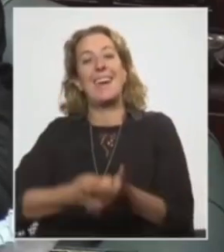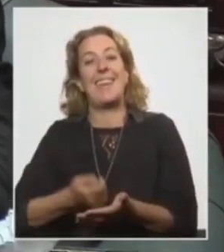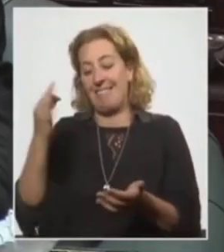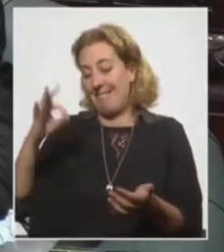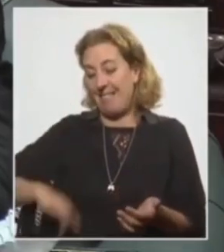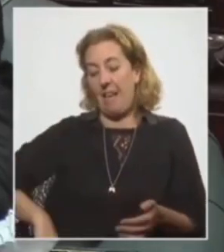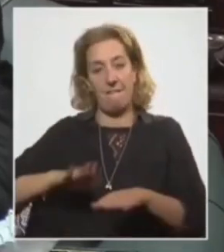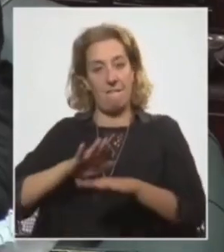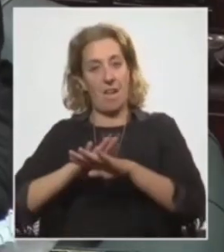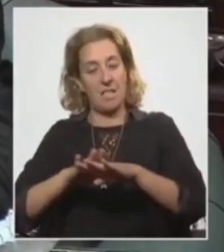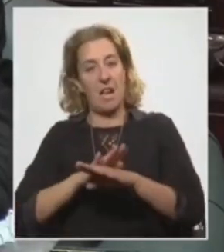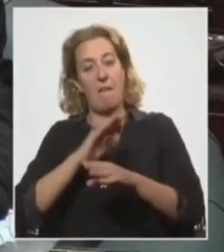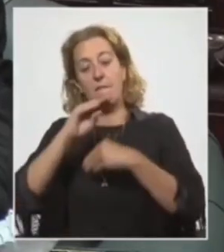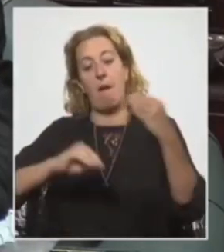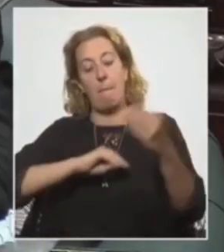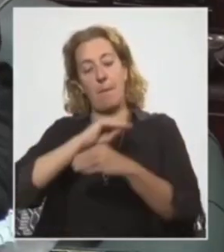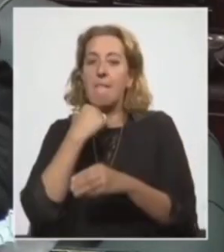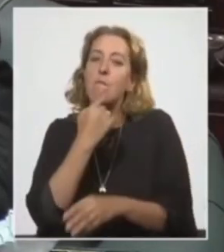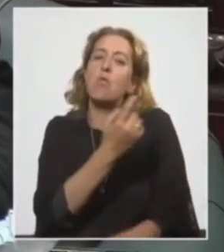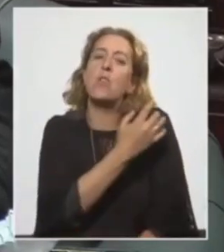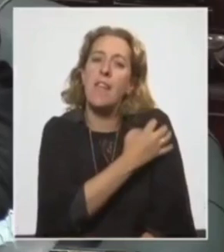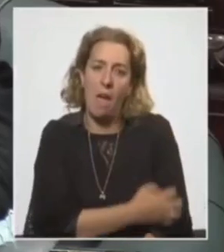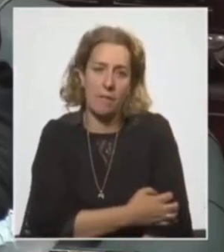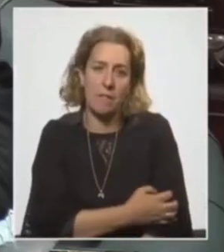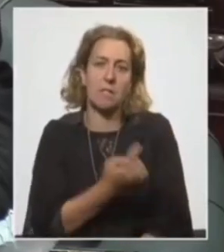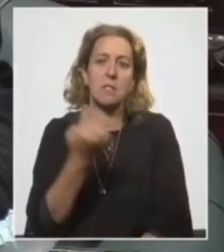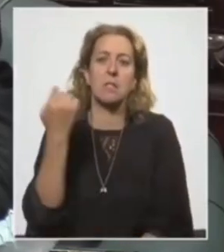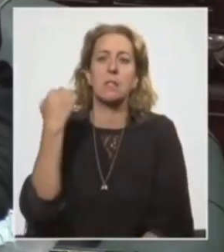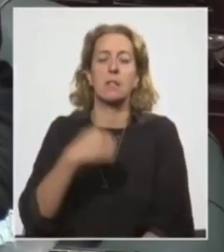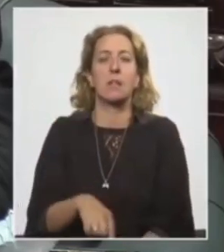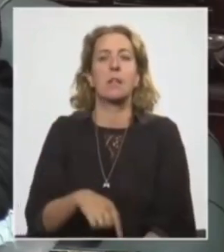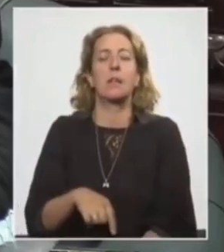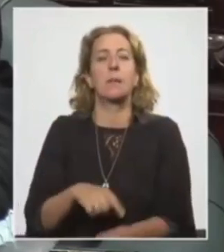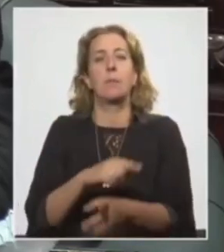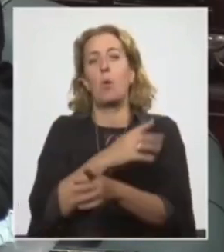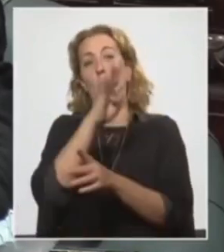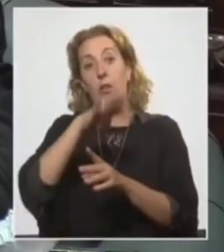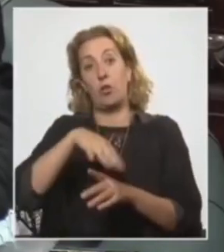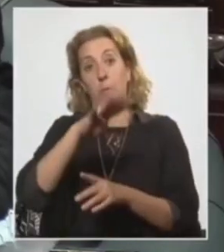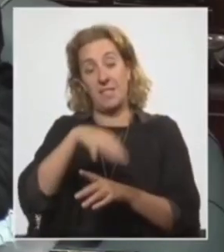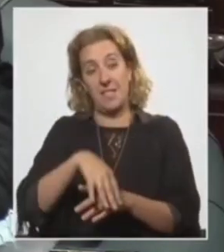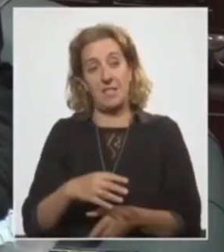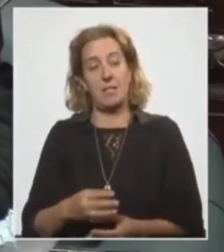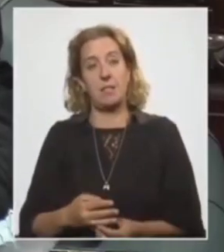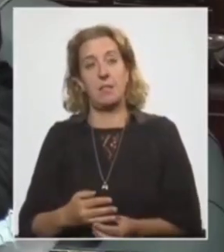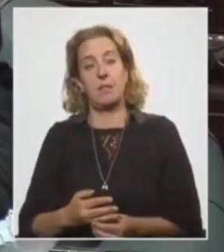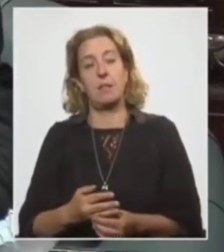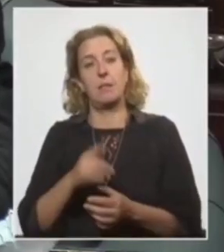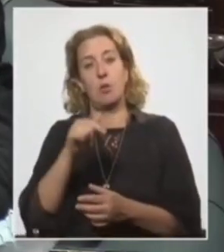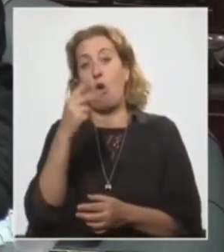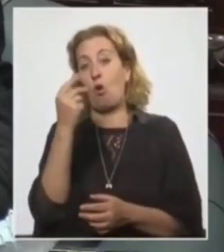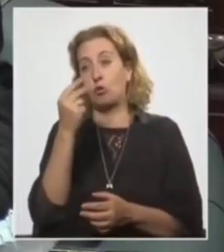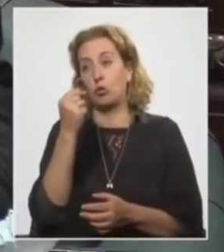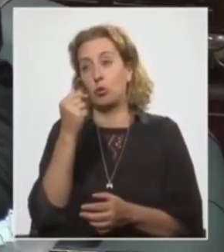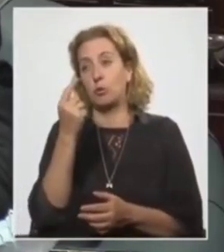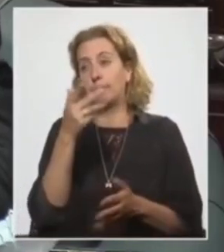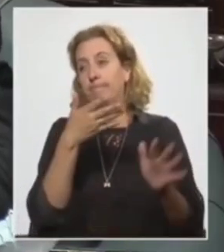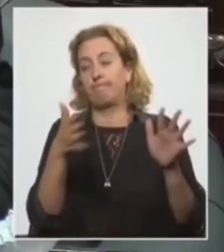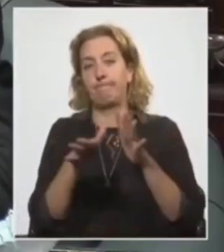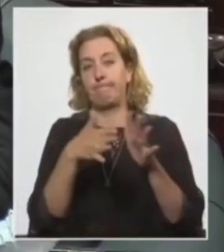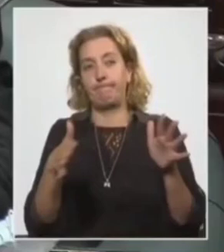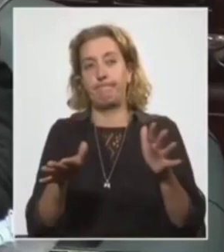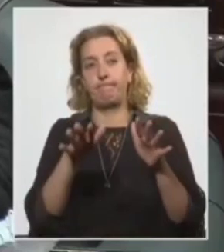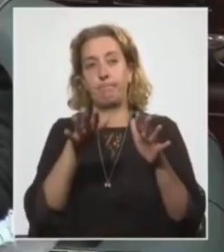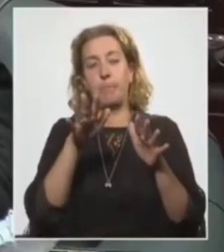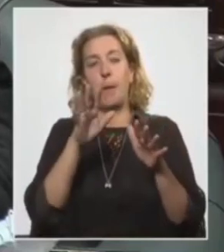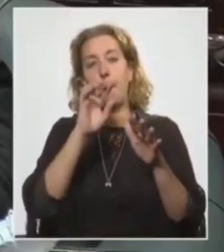para las familias más vulnerables por 4 meses, cuyo costo andaría en el entorno